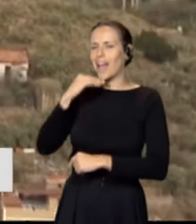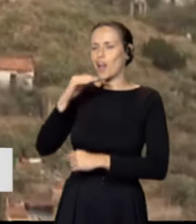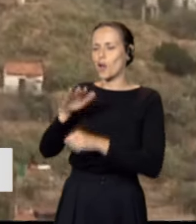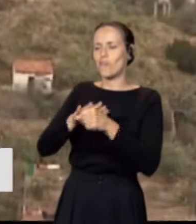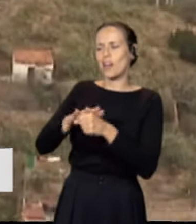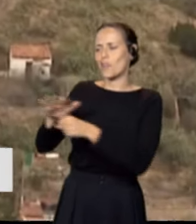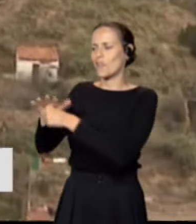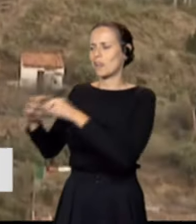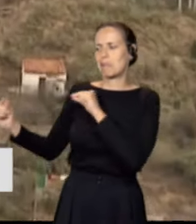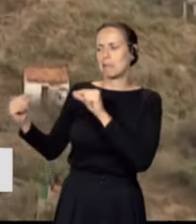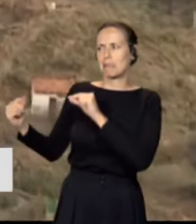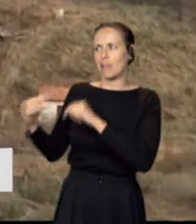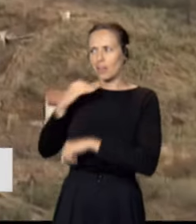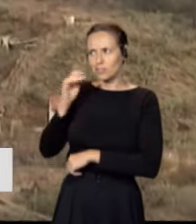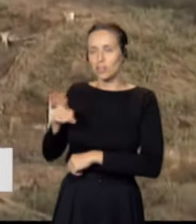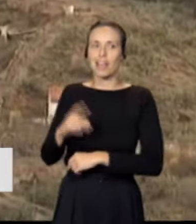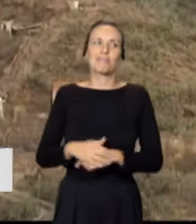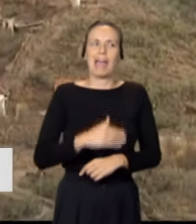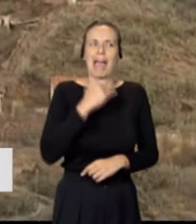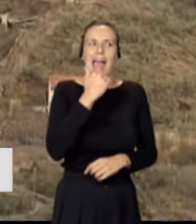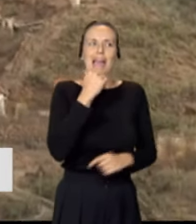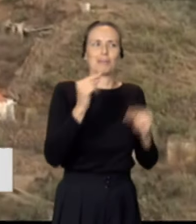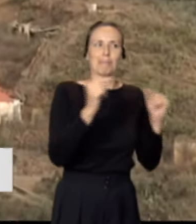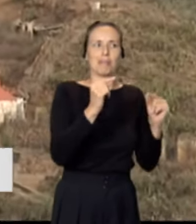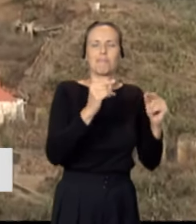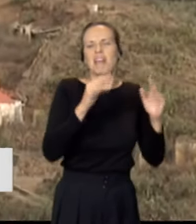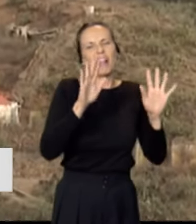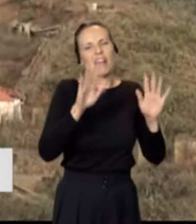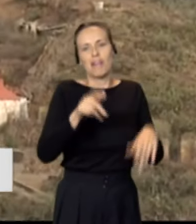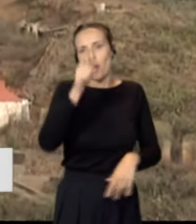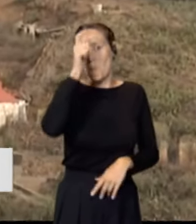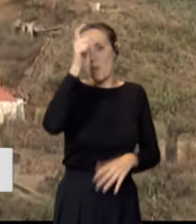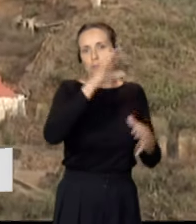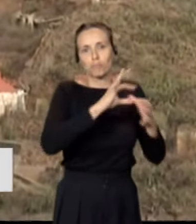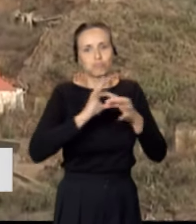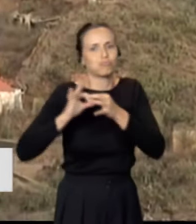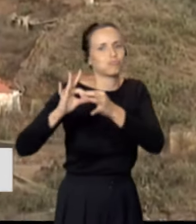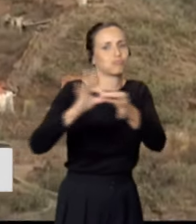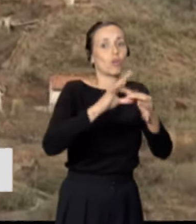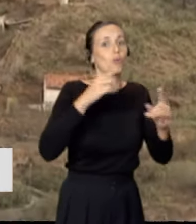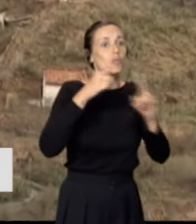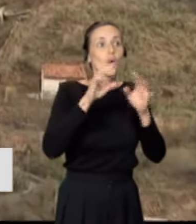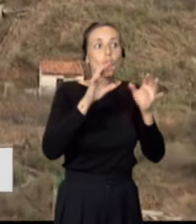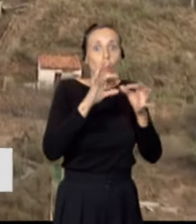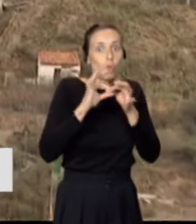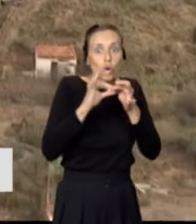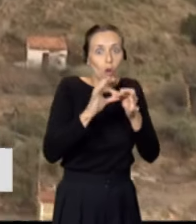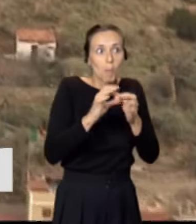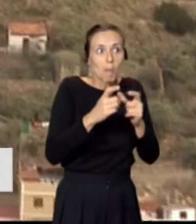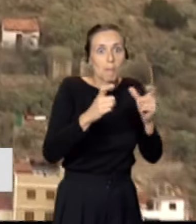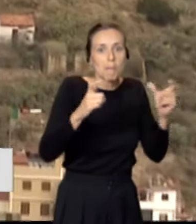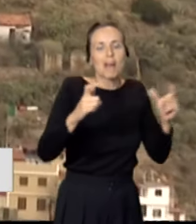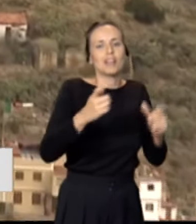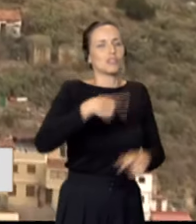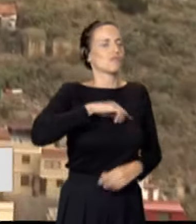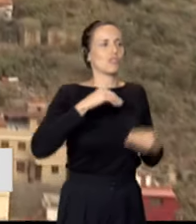pero no, todo el pueblo se junta, lo hacemos todos para que el pueblo esté más unido cada año y la verdad que lo disfrutamos mucho todos.